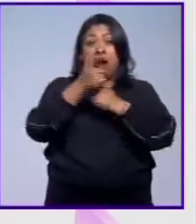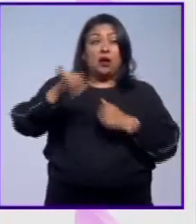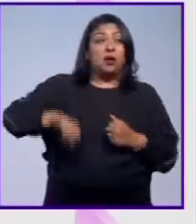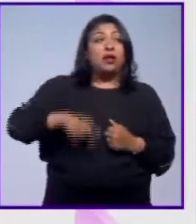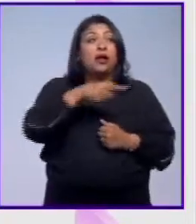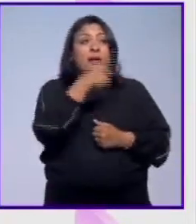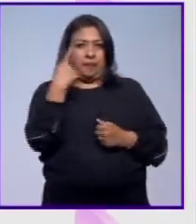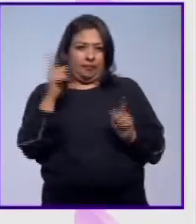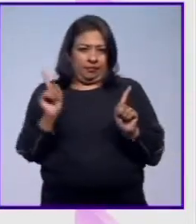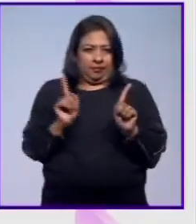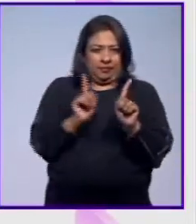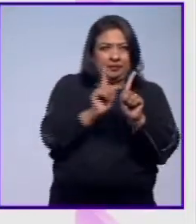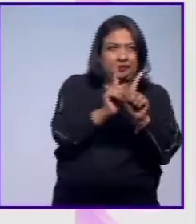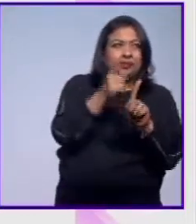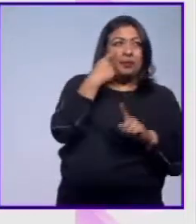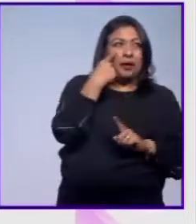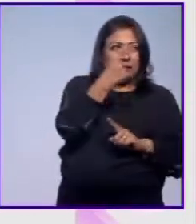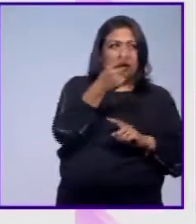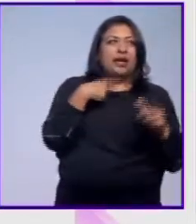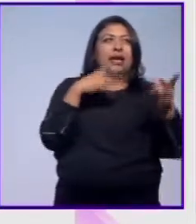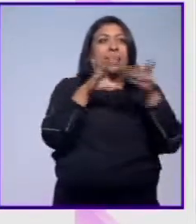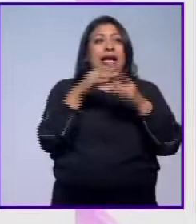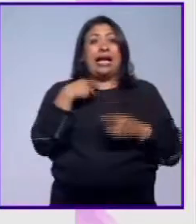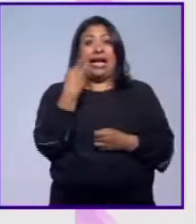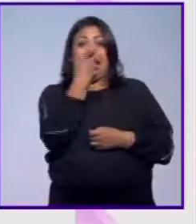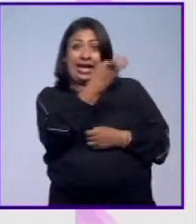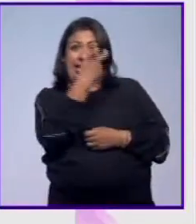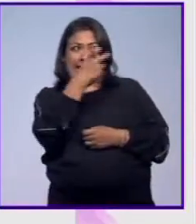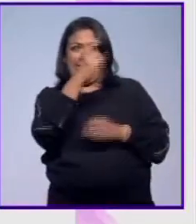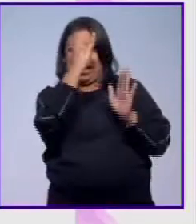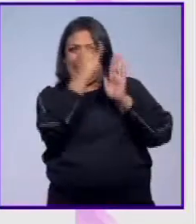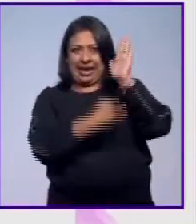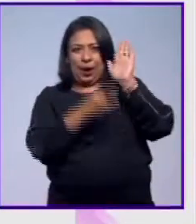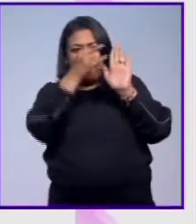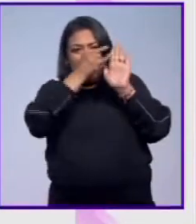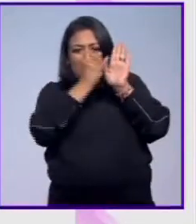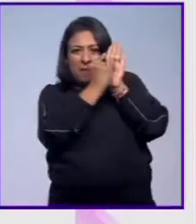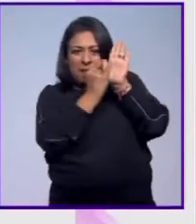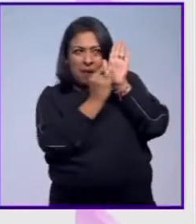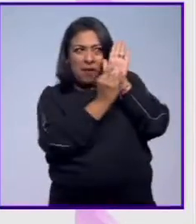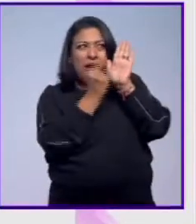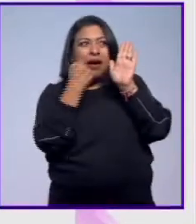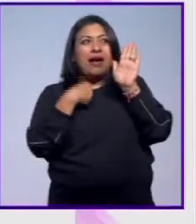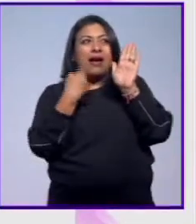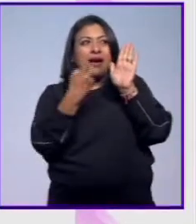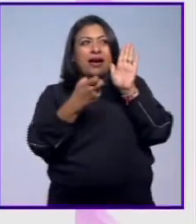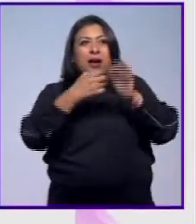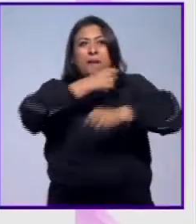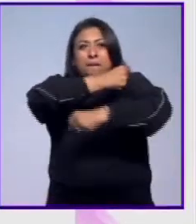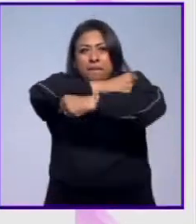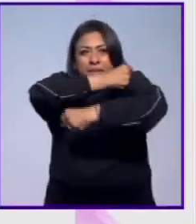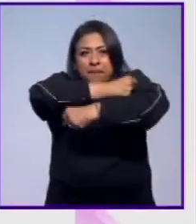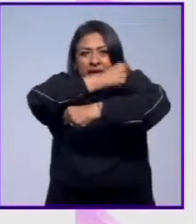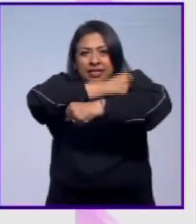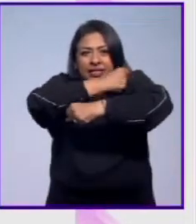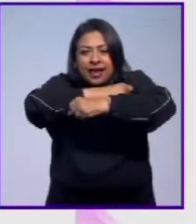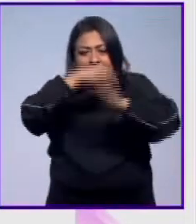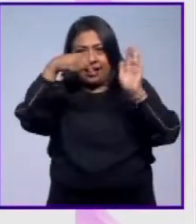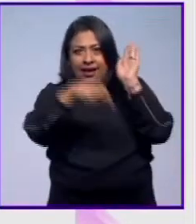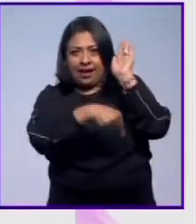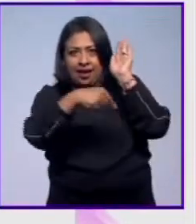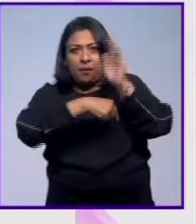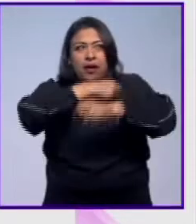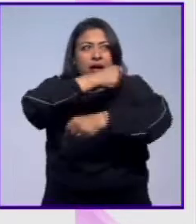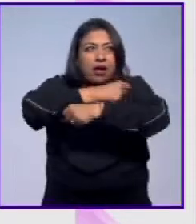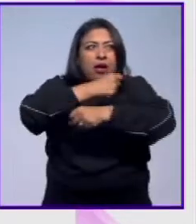Dani me acompaña, primero les voy a comentar, en este vitral que estamos viendo aquí, esta de en medio es una ventana, esta que está aquí abajo, es una ventana